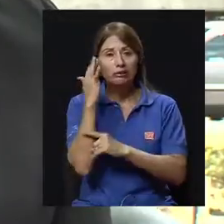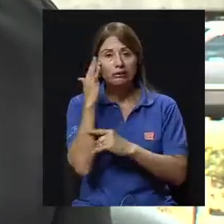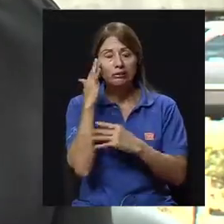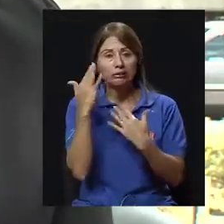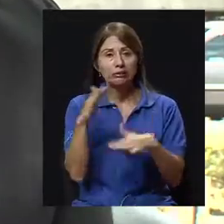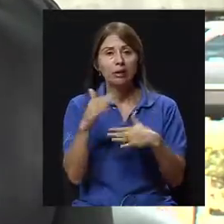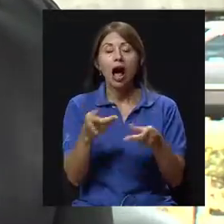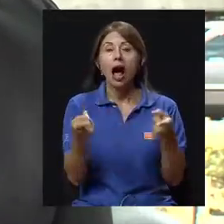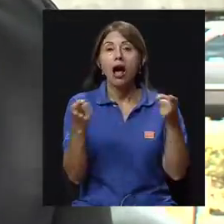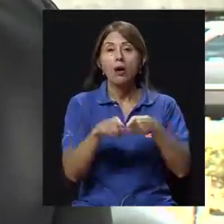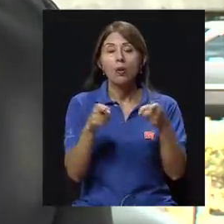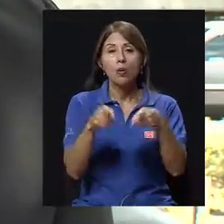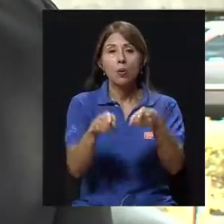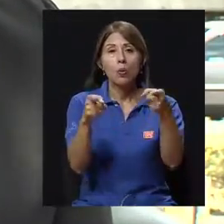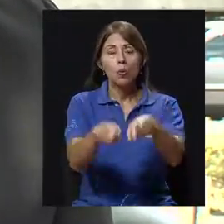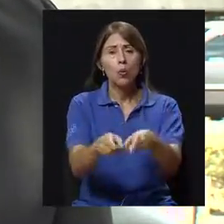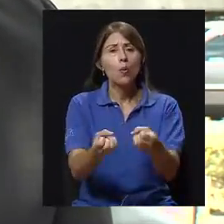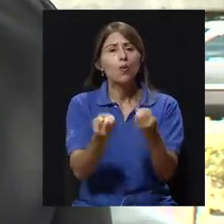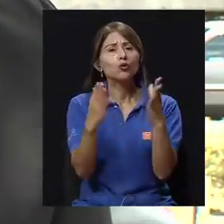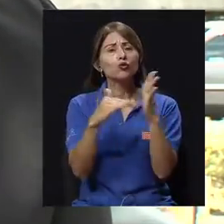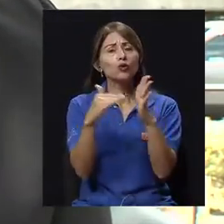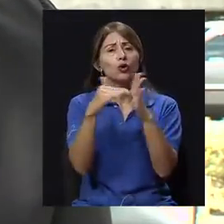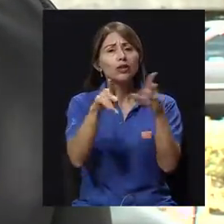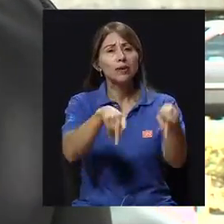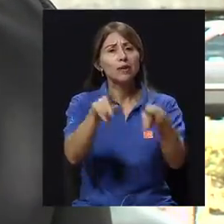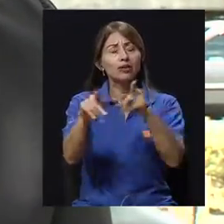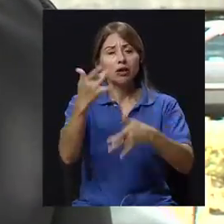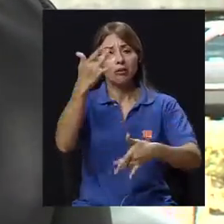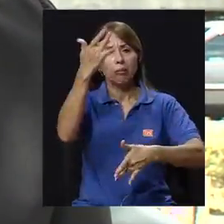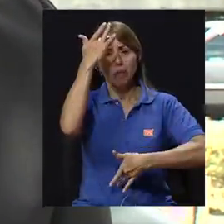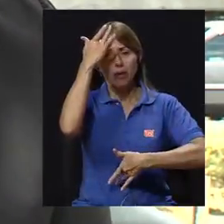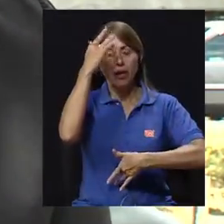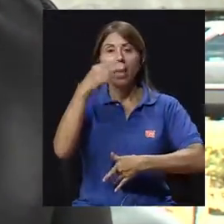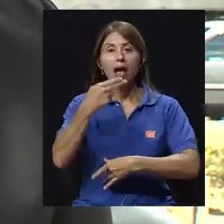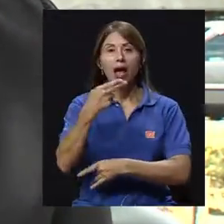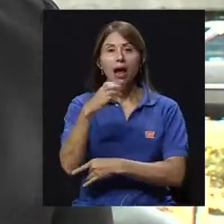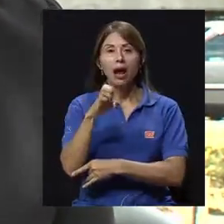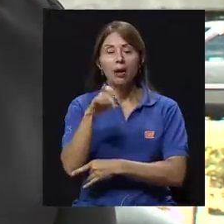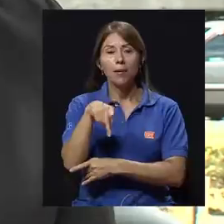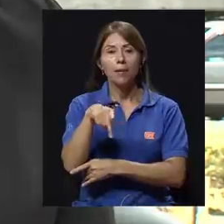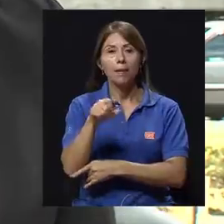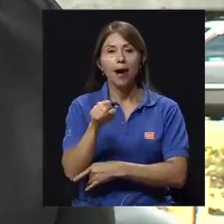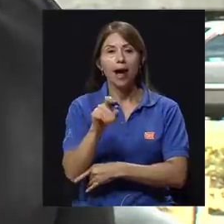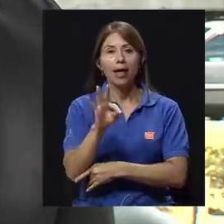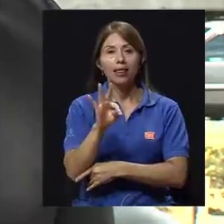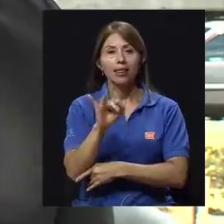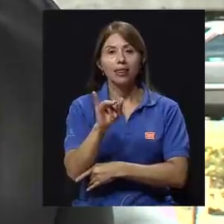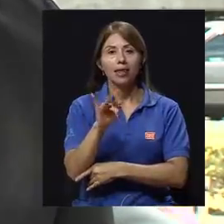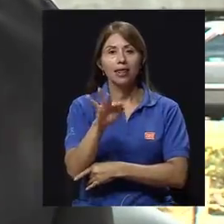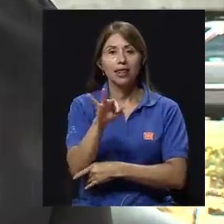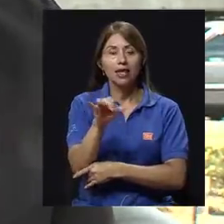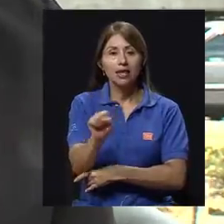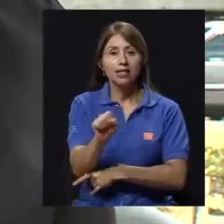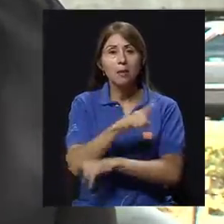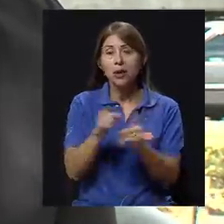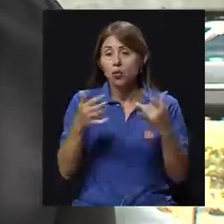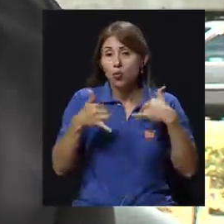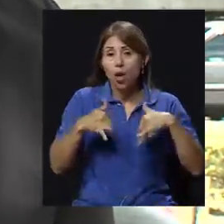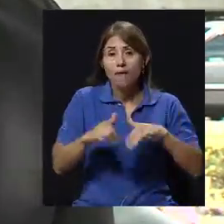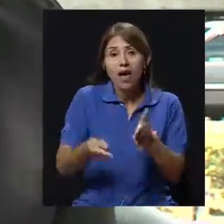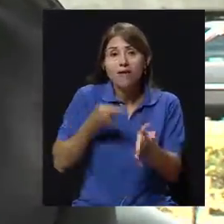hepatitis afecta a tantos millones de personas, esta enfermedad aún se mantiene en ciertos puntos sin